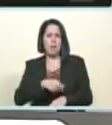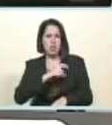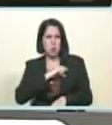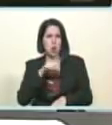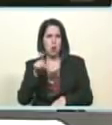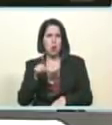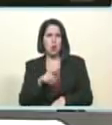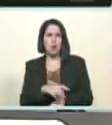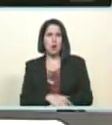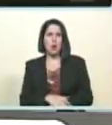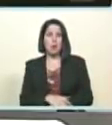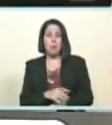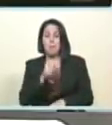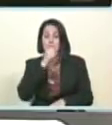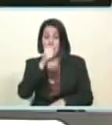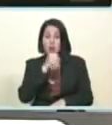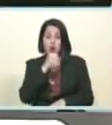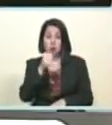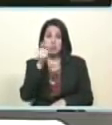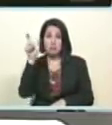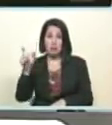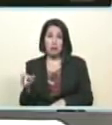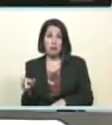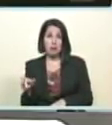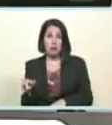y 2 medio suavecita para disimular